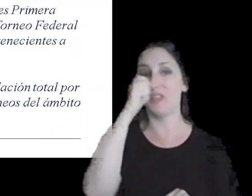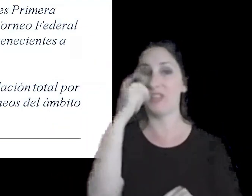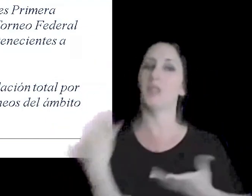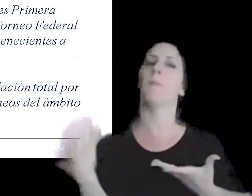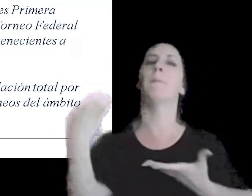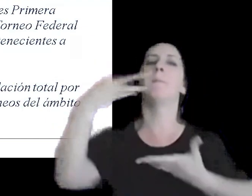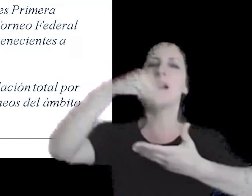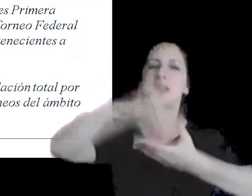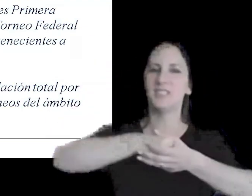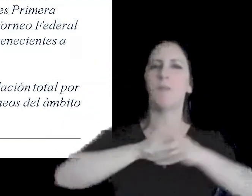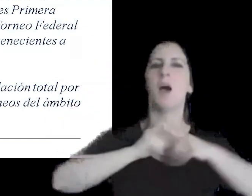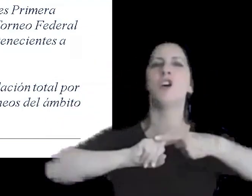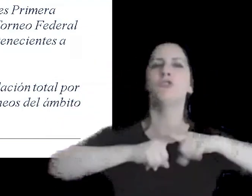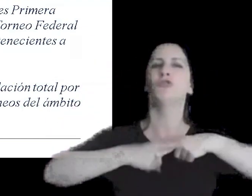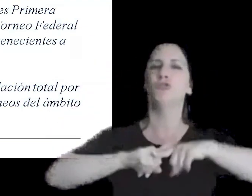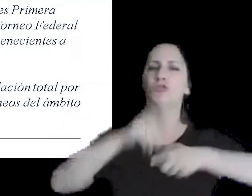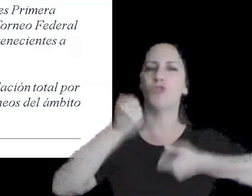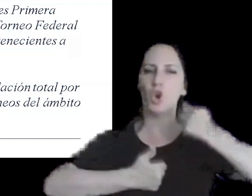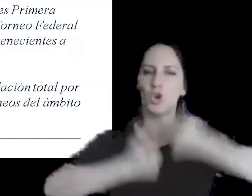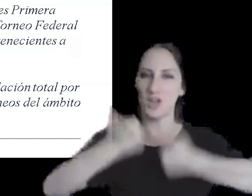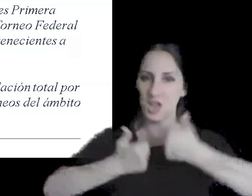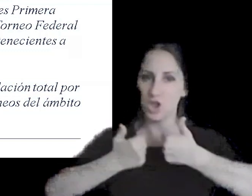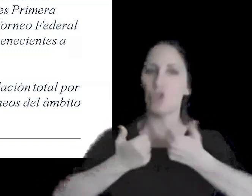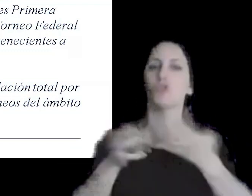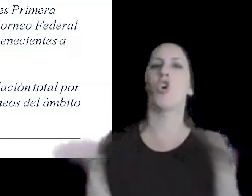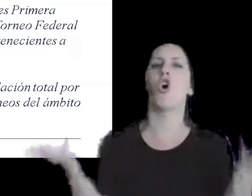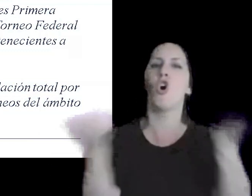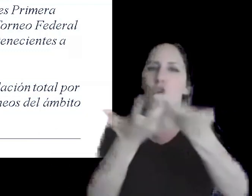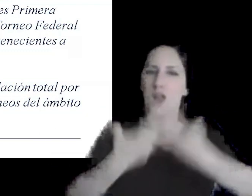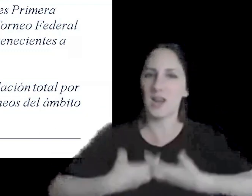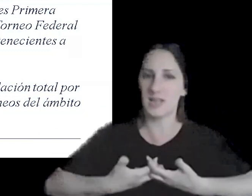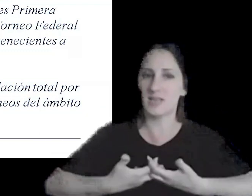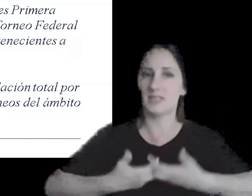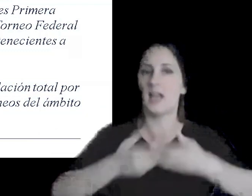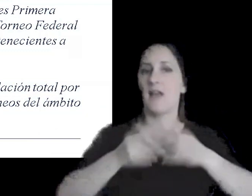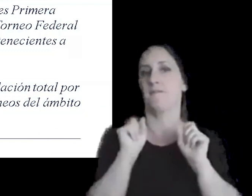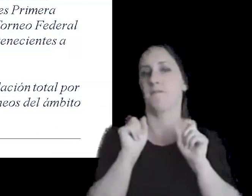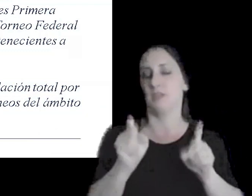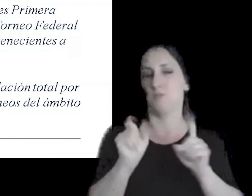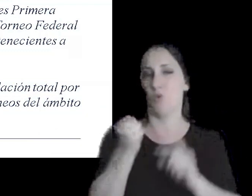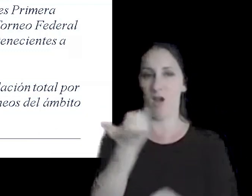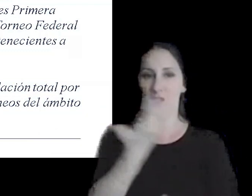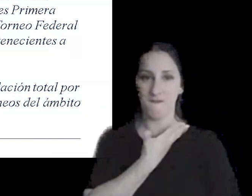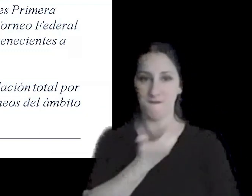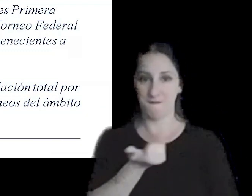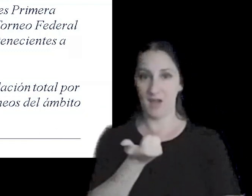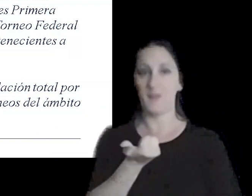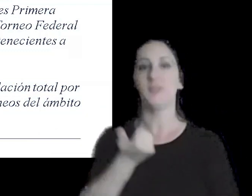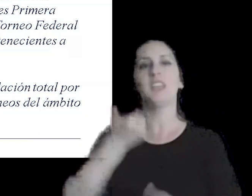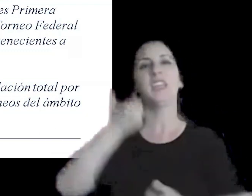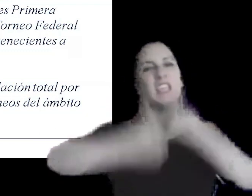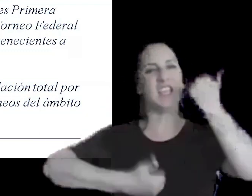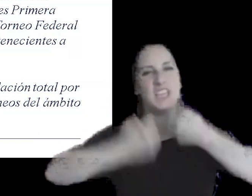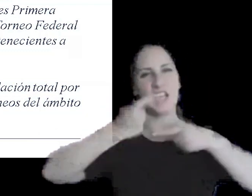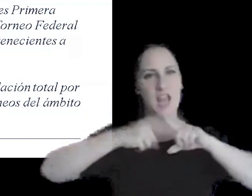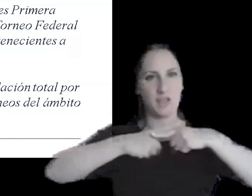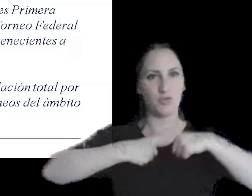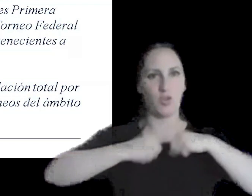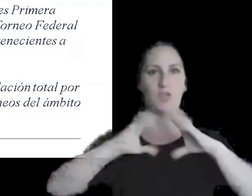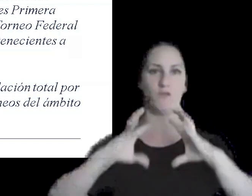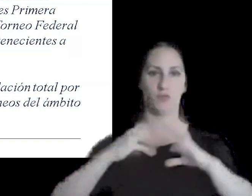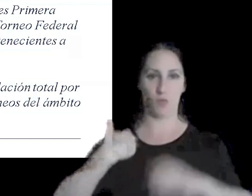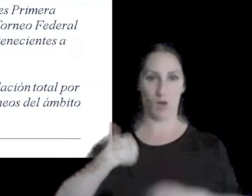en los torneos que organiza esas organizaciones ASPA y liga nacional de fútbol argentino